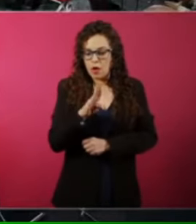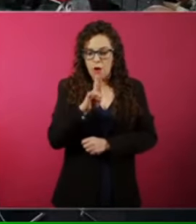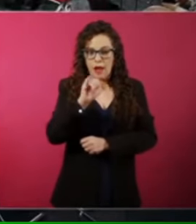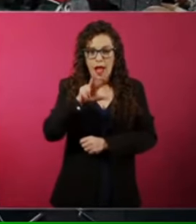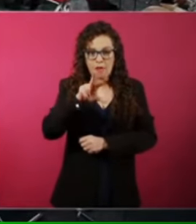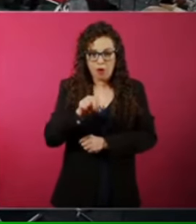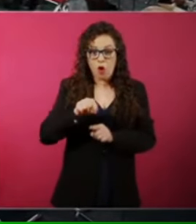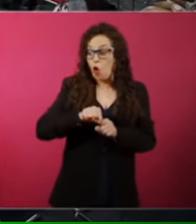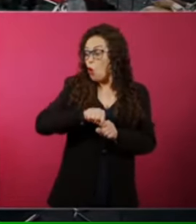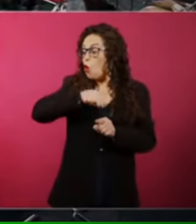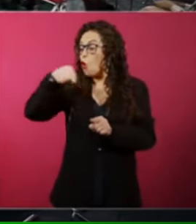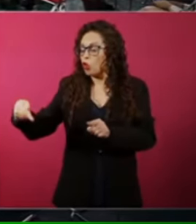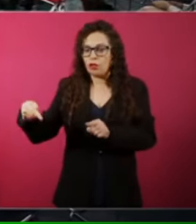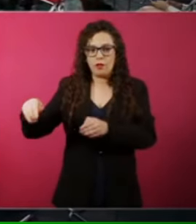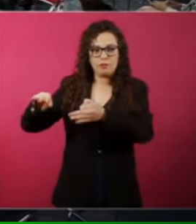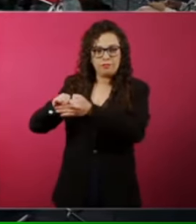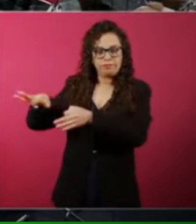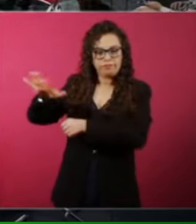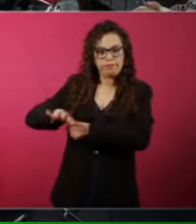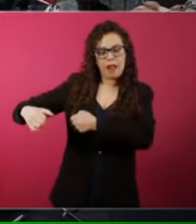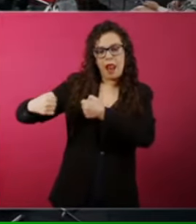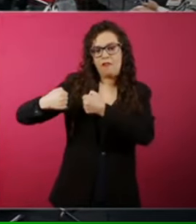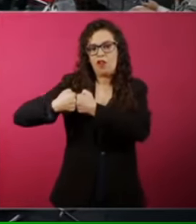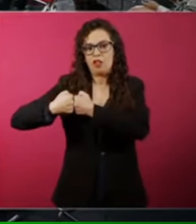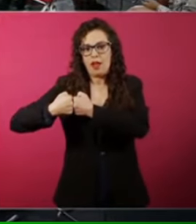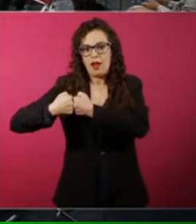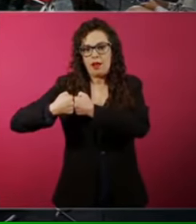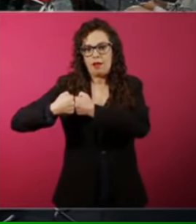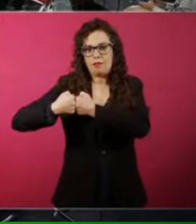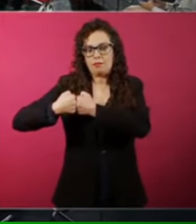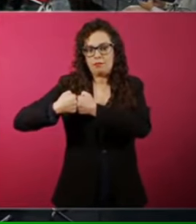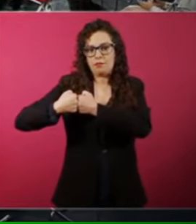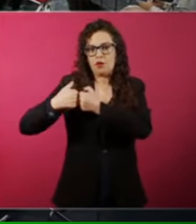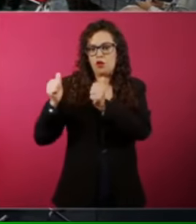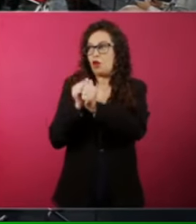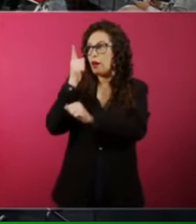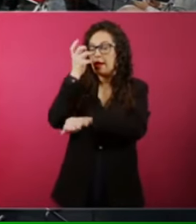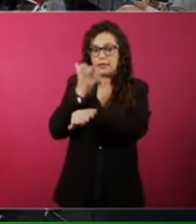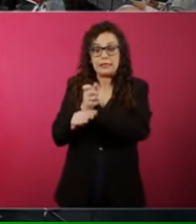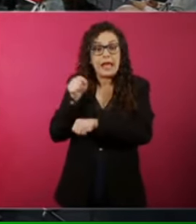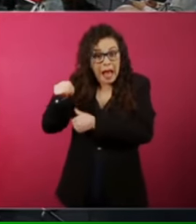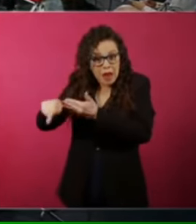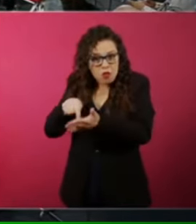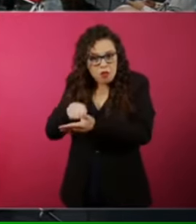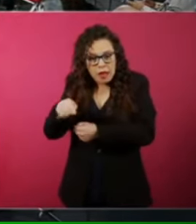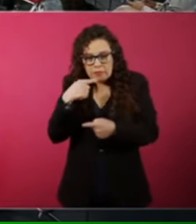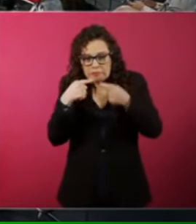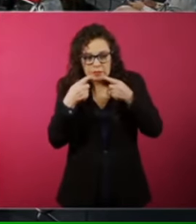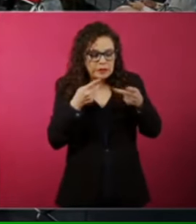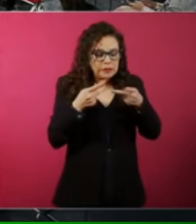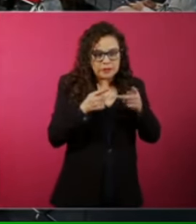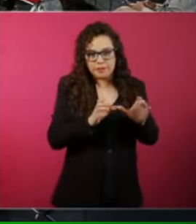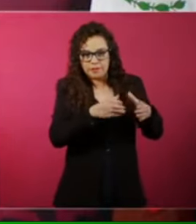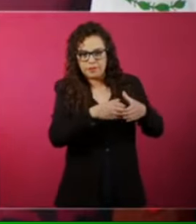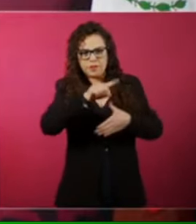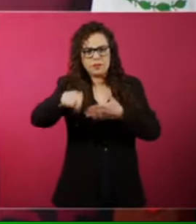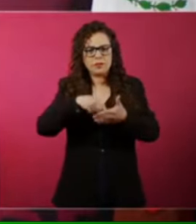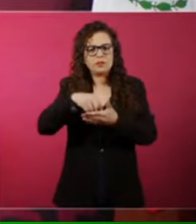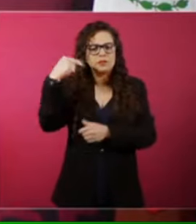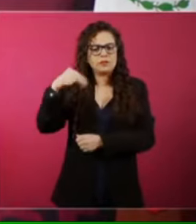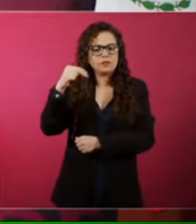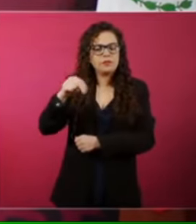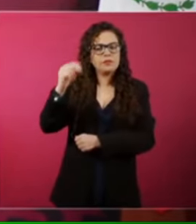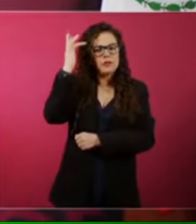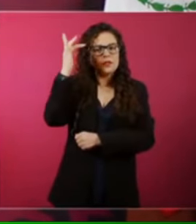en la frontera de Estados Unidos. Hay un condado que se llama San Diego,